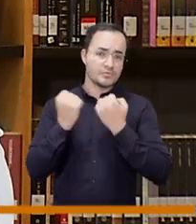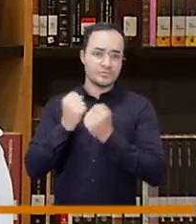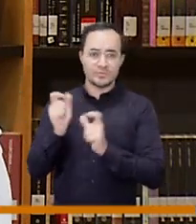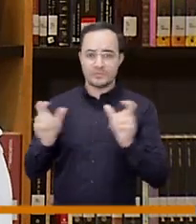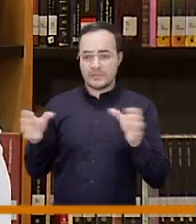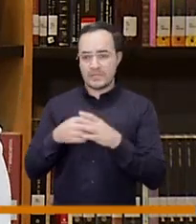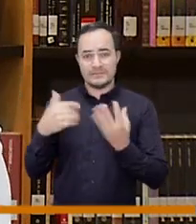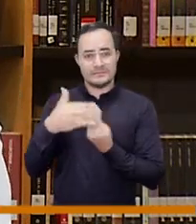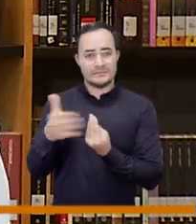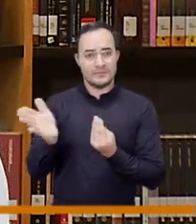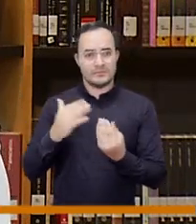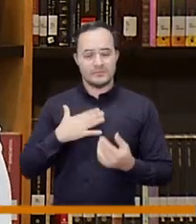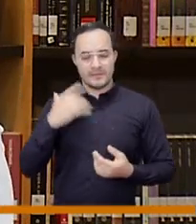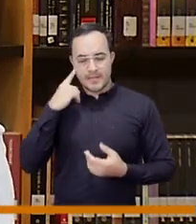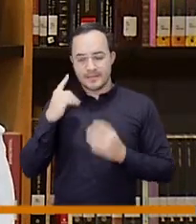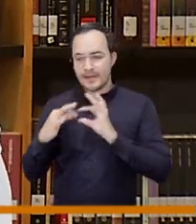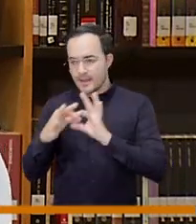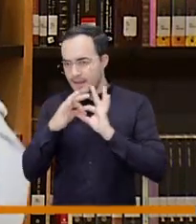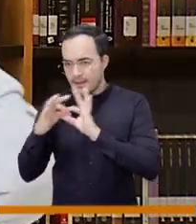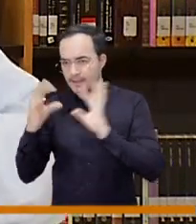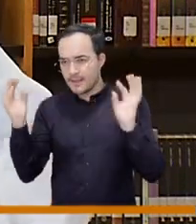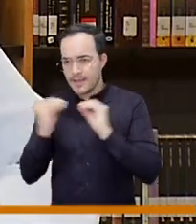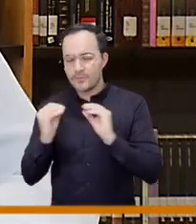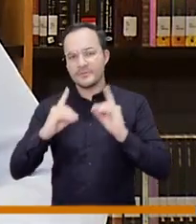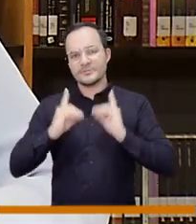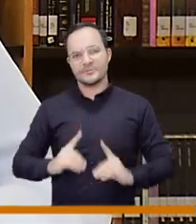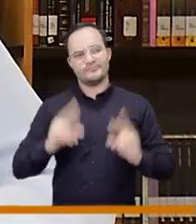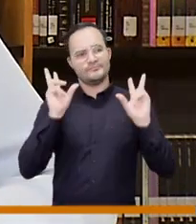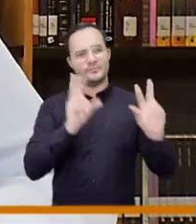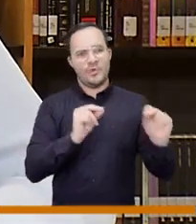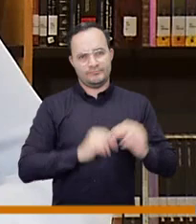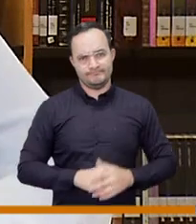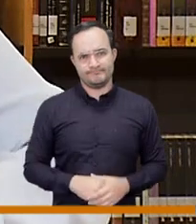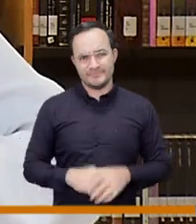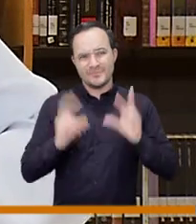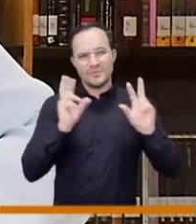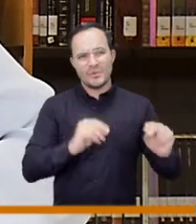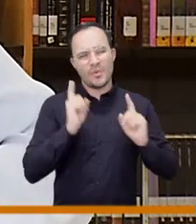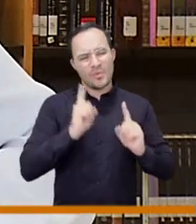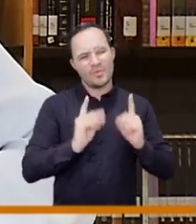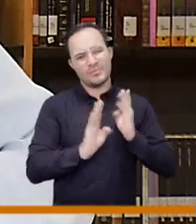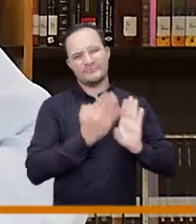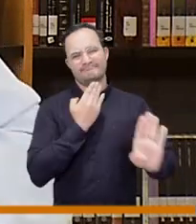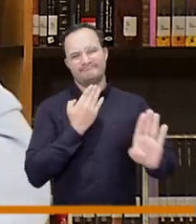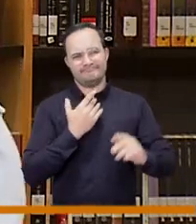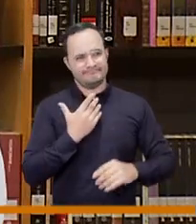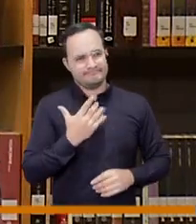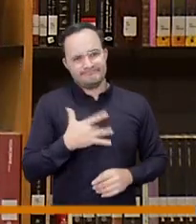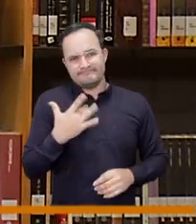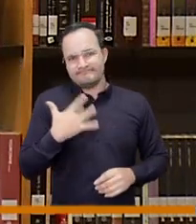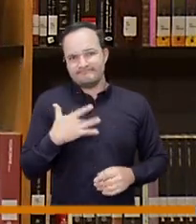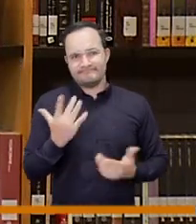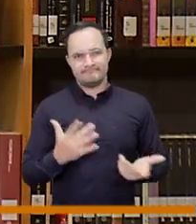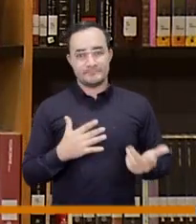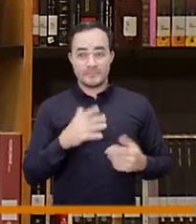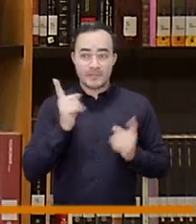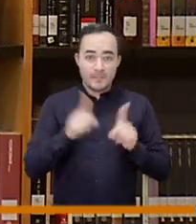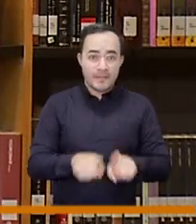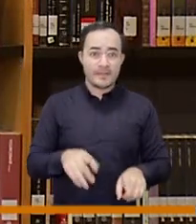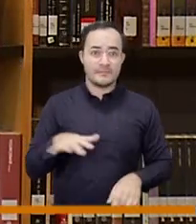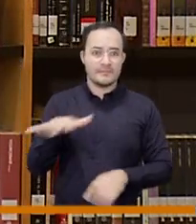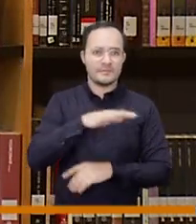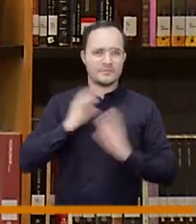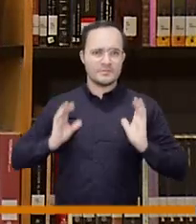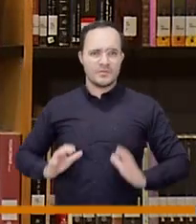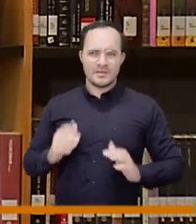concejales del centro democrático y como una bancada tomamos esa decisión de votar no por esa misma desconfianza que